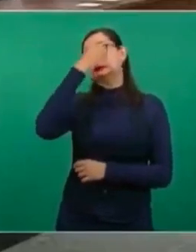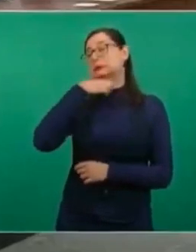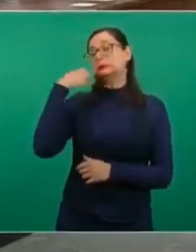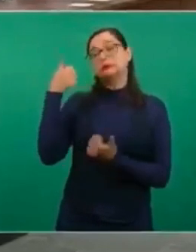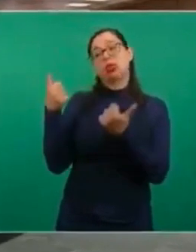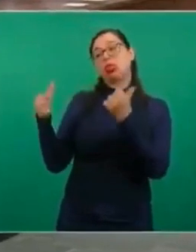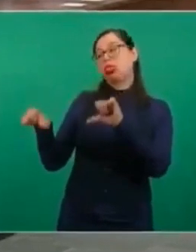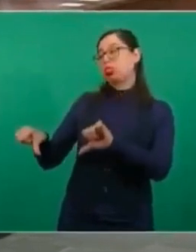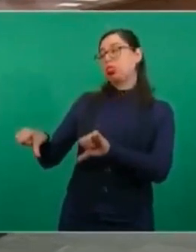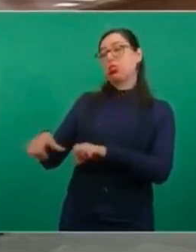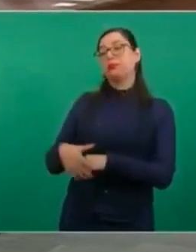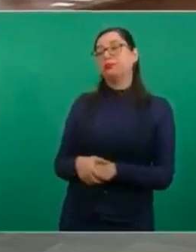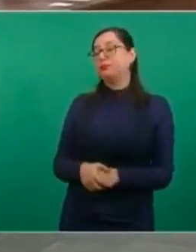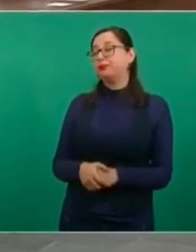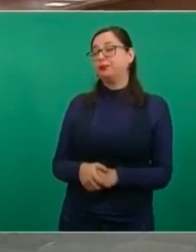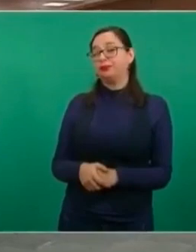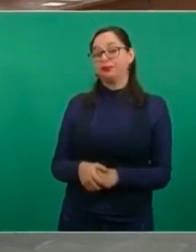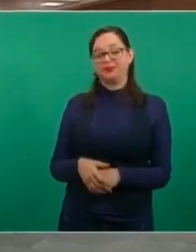examen de admisión,